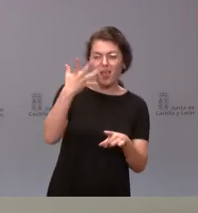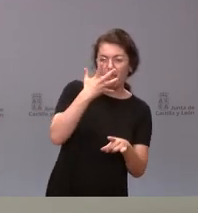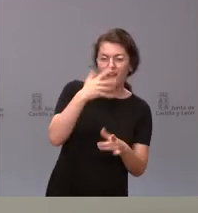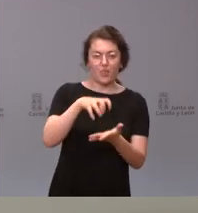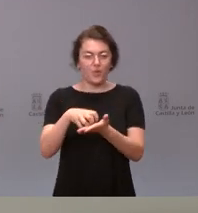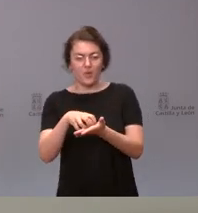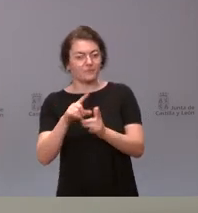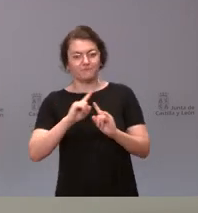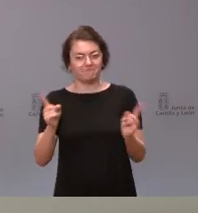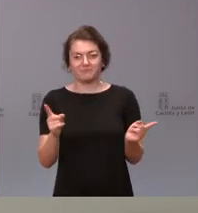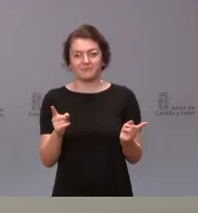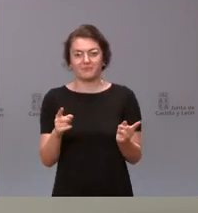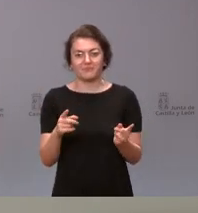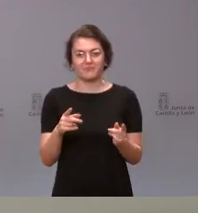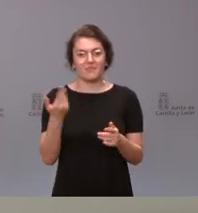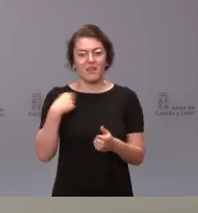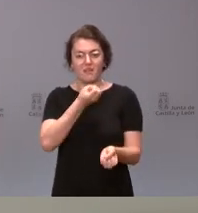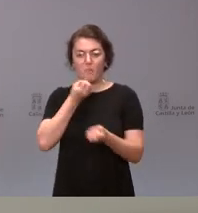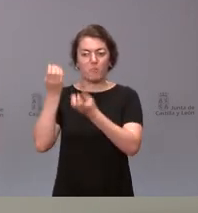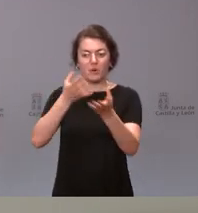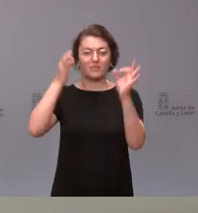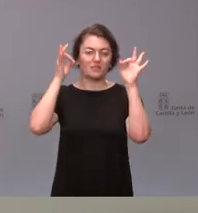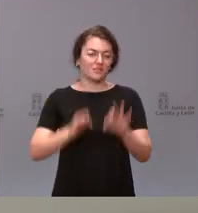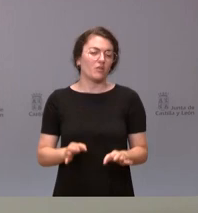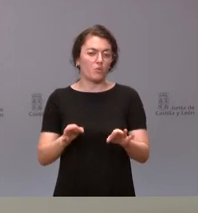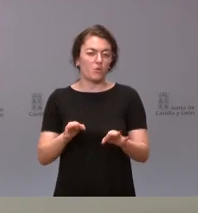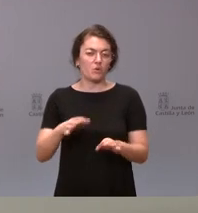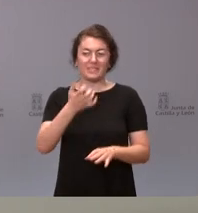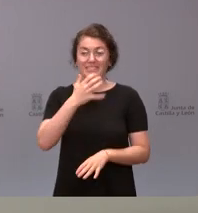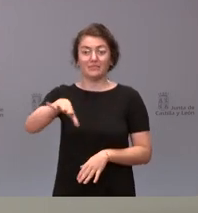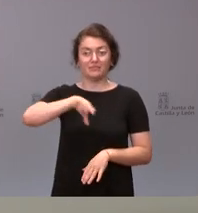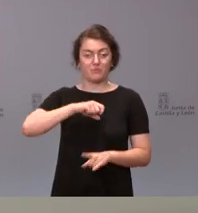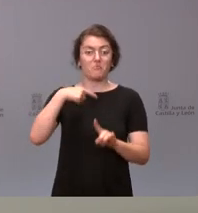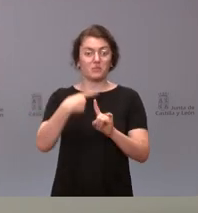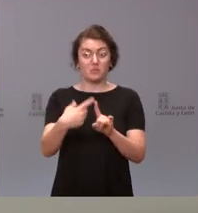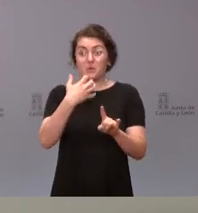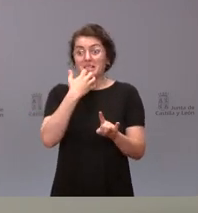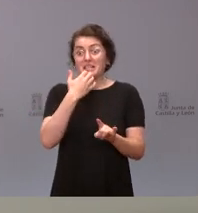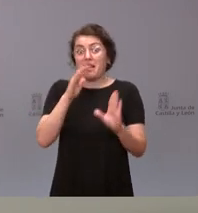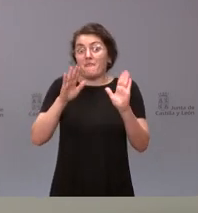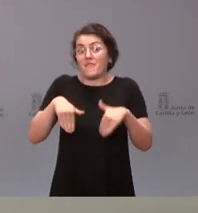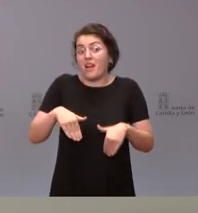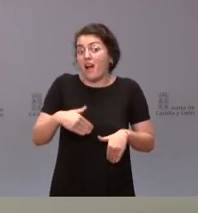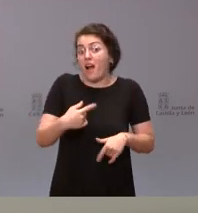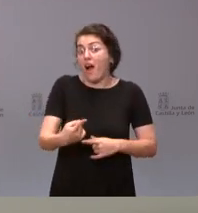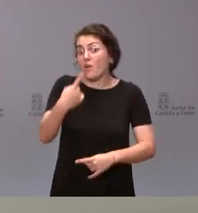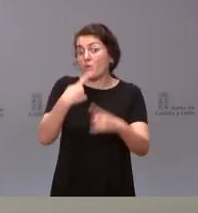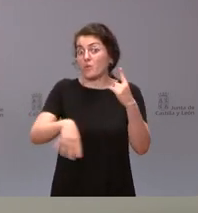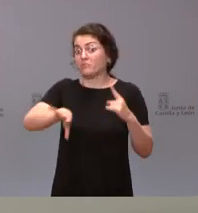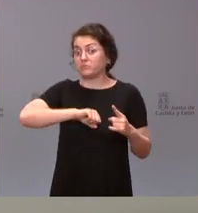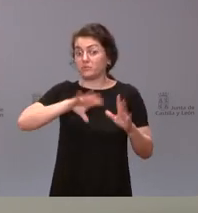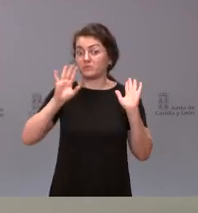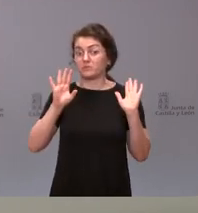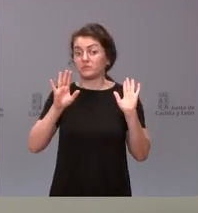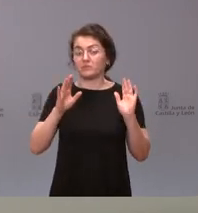dando una información más verídica y cierta de cuáles son los casos que efectivamente pudiéramos obtener. Si finalmente tuviéramos alguno, pues, lógicamente, se les